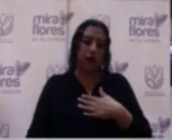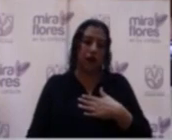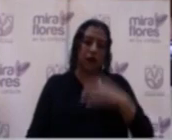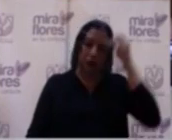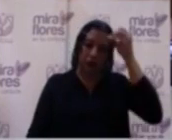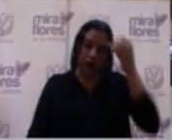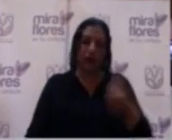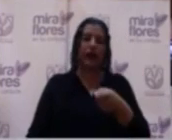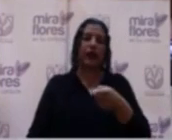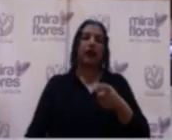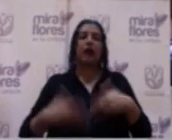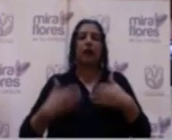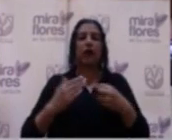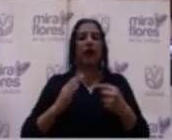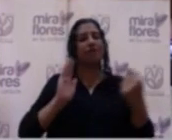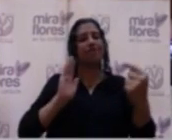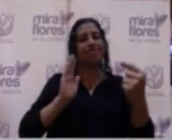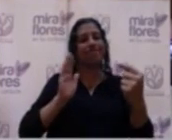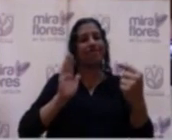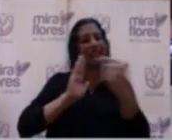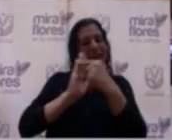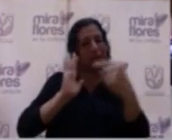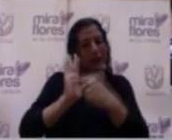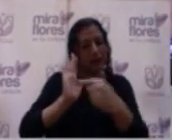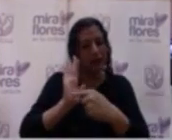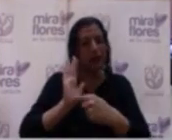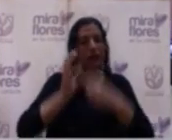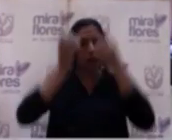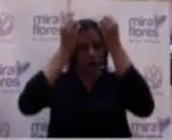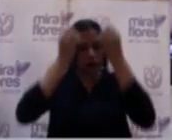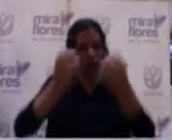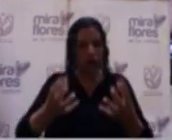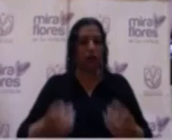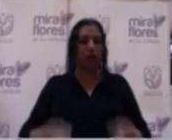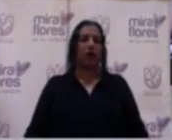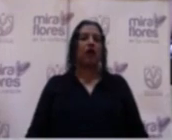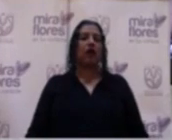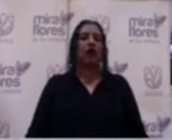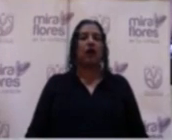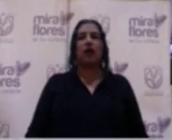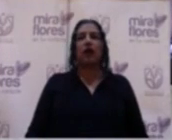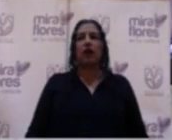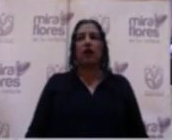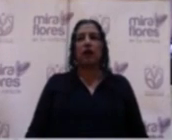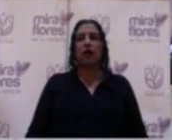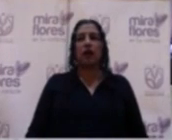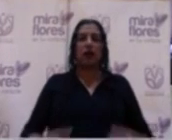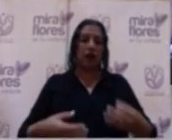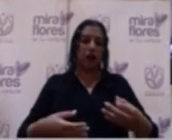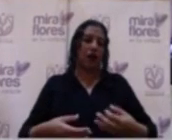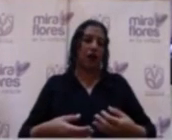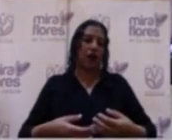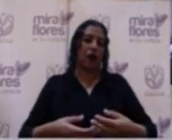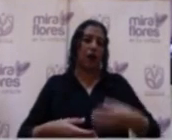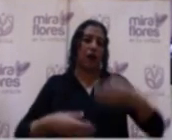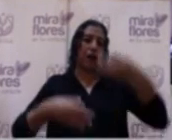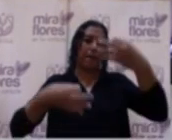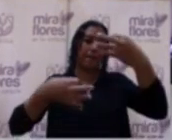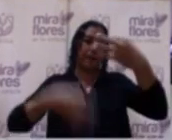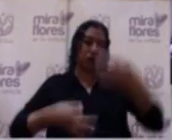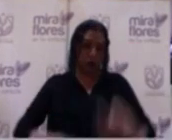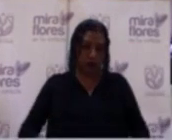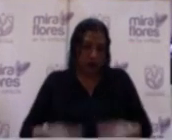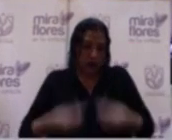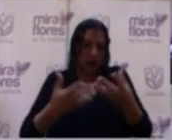especificarse en este informe la situación de este proyecto, puesto que el presupuesto que se le asigna es el sobrante